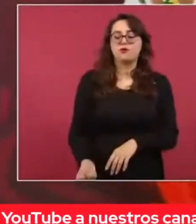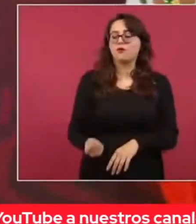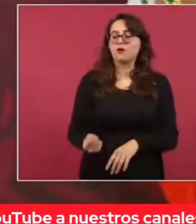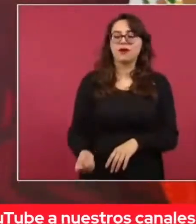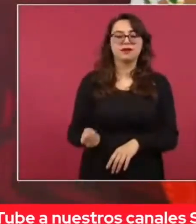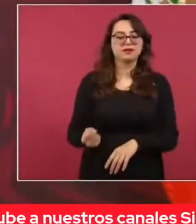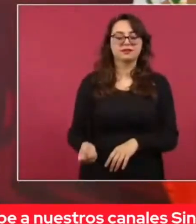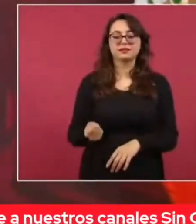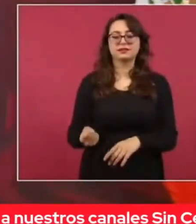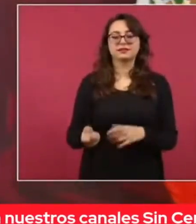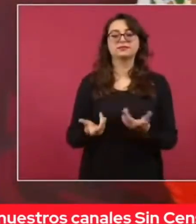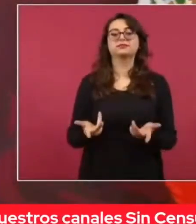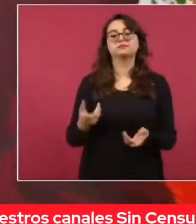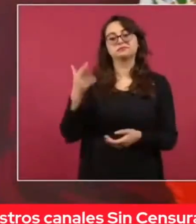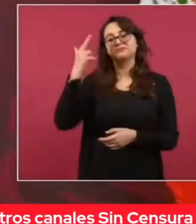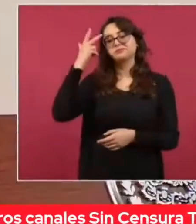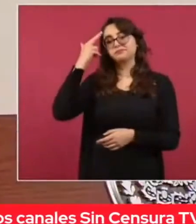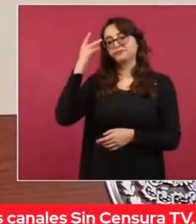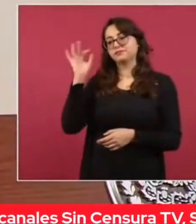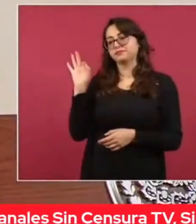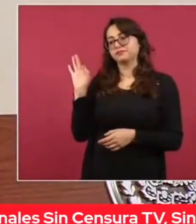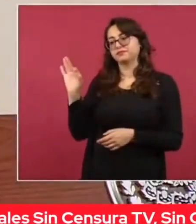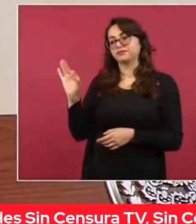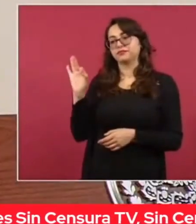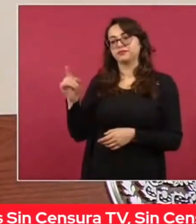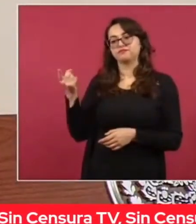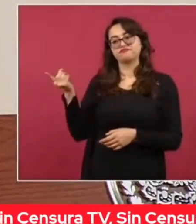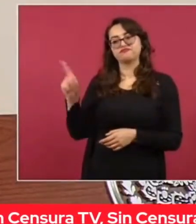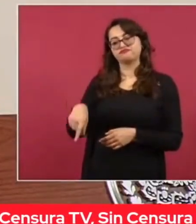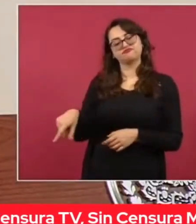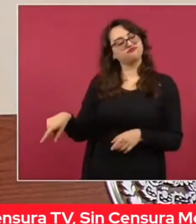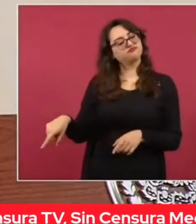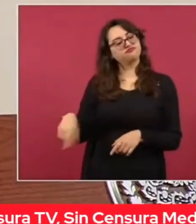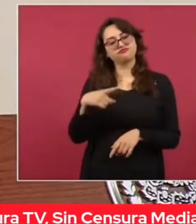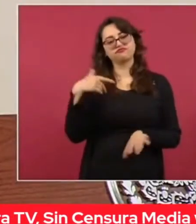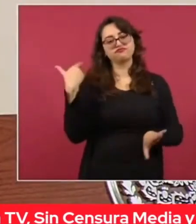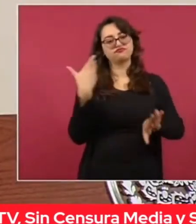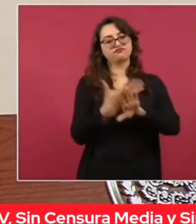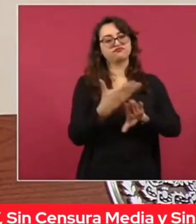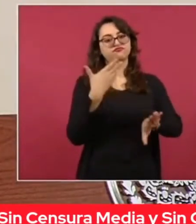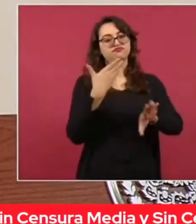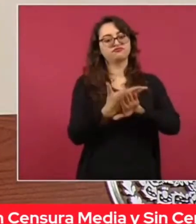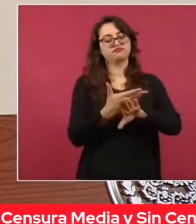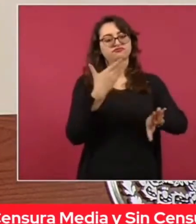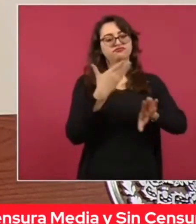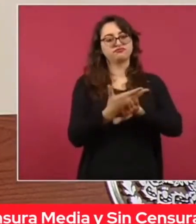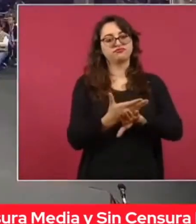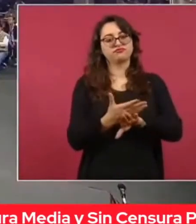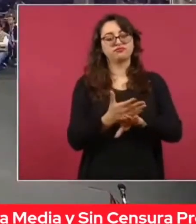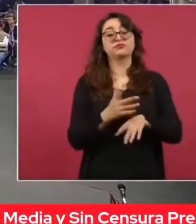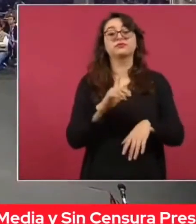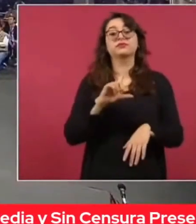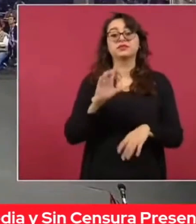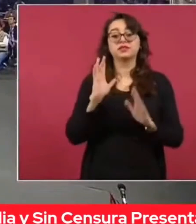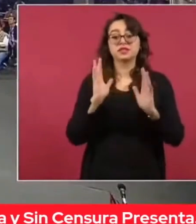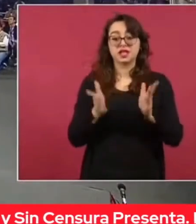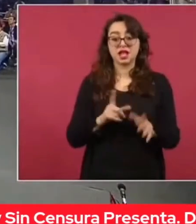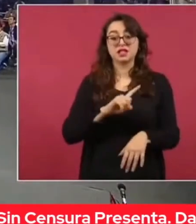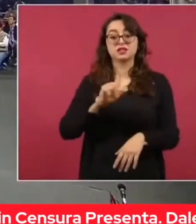por Porfirio. Hasta que Manuel González dijo no quiero